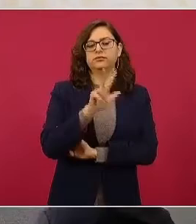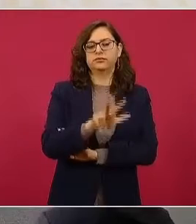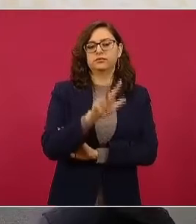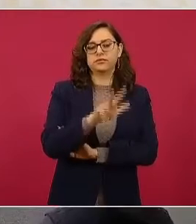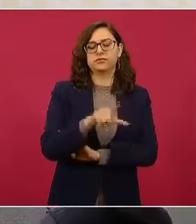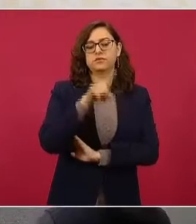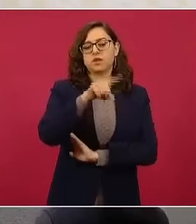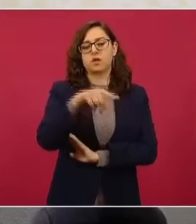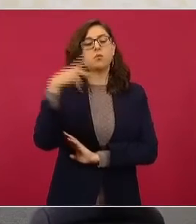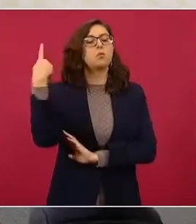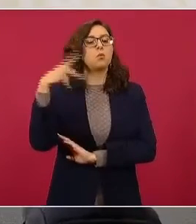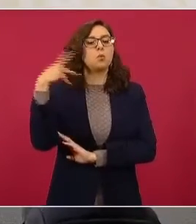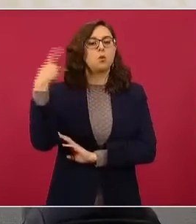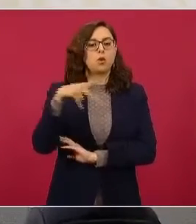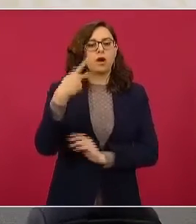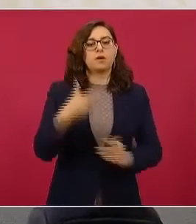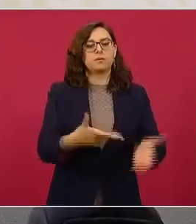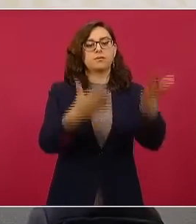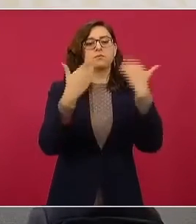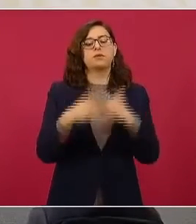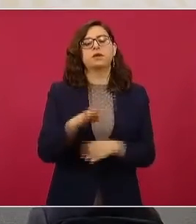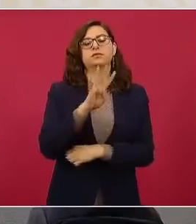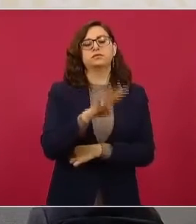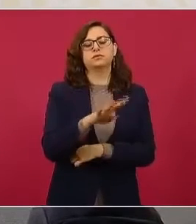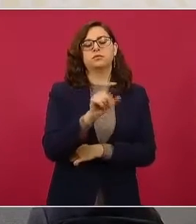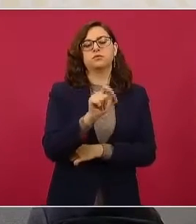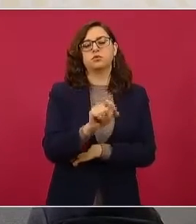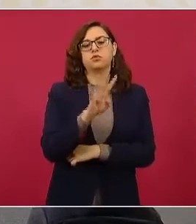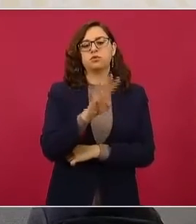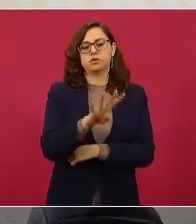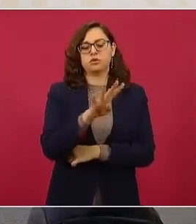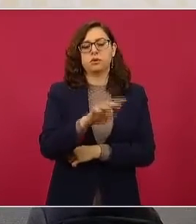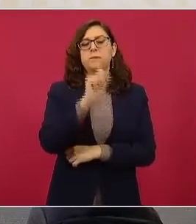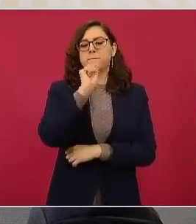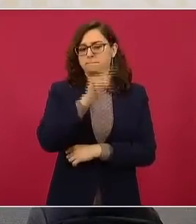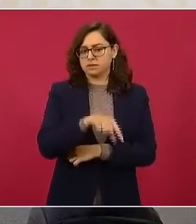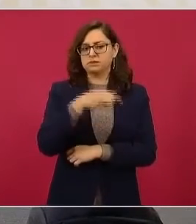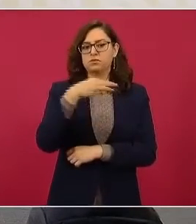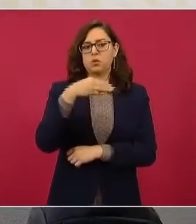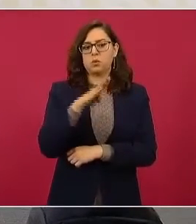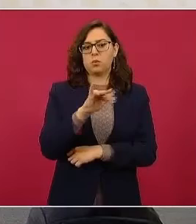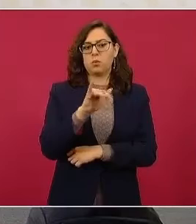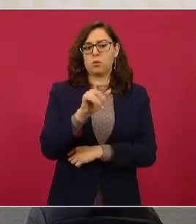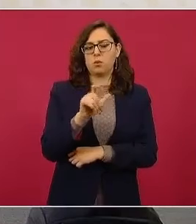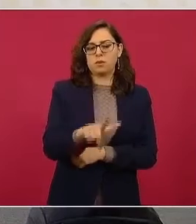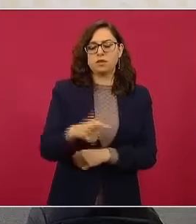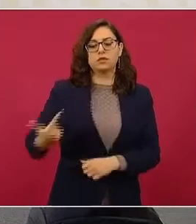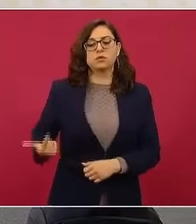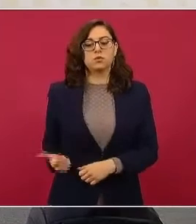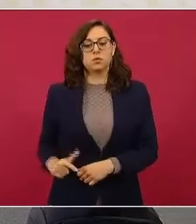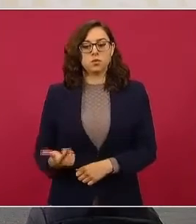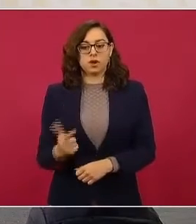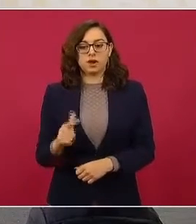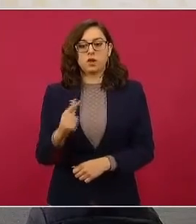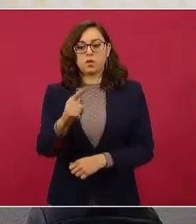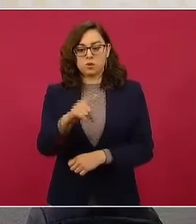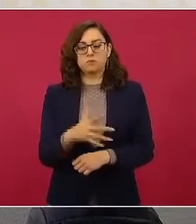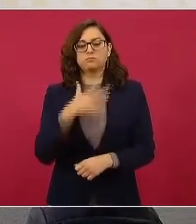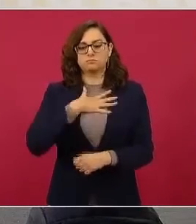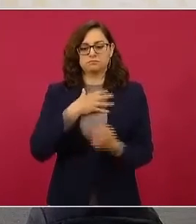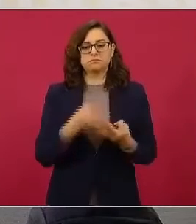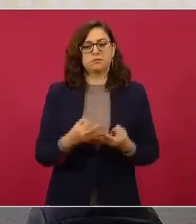móvil en Puebla, Puebla y 19 pesos con 19 centavos también de móvil en León, Guanajuato, allá con mis paisanos.